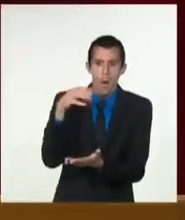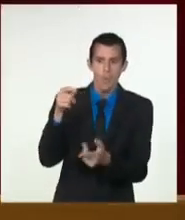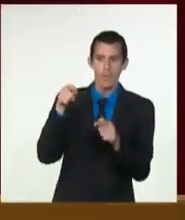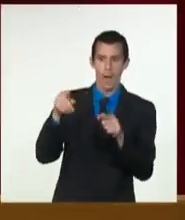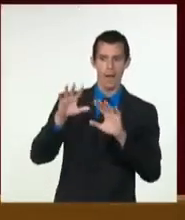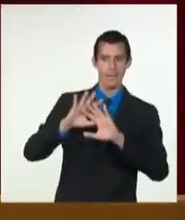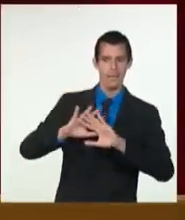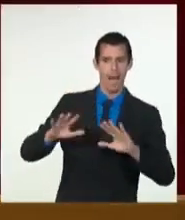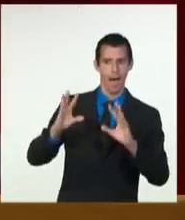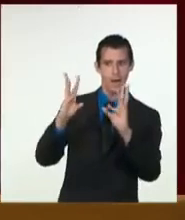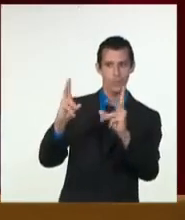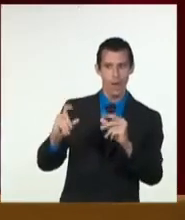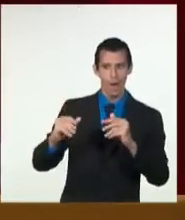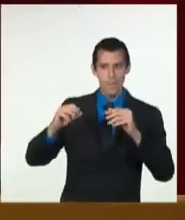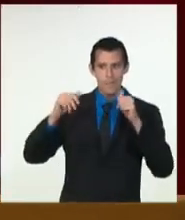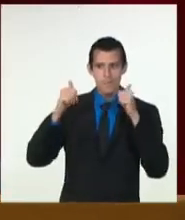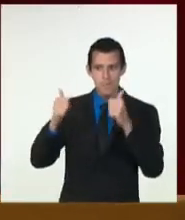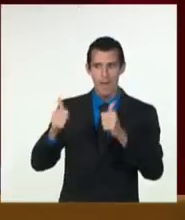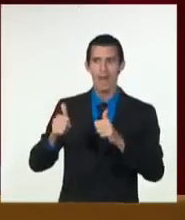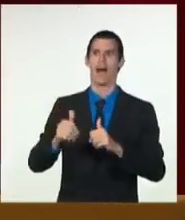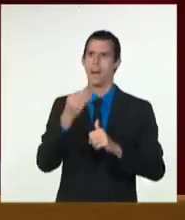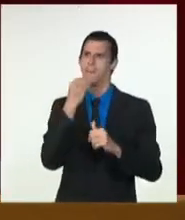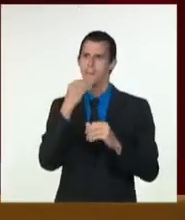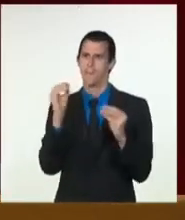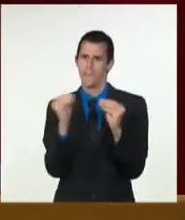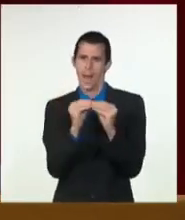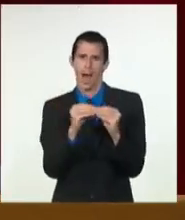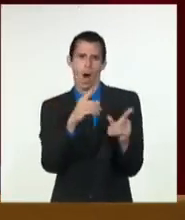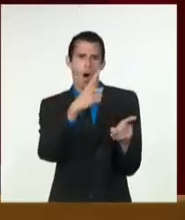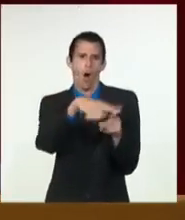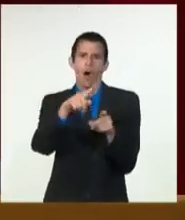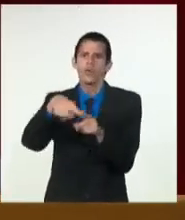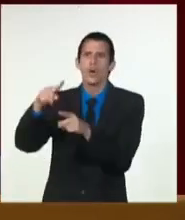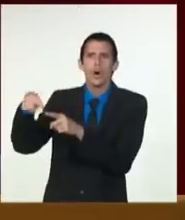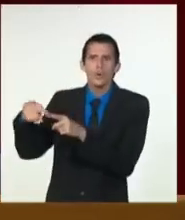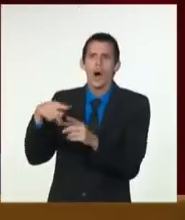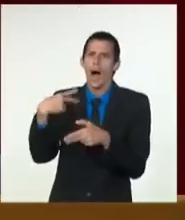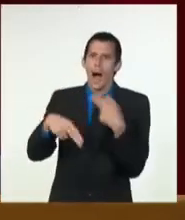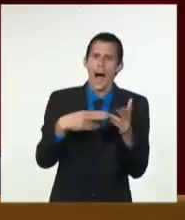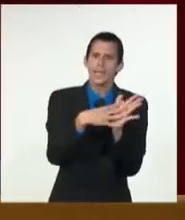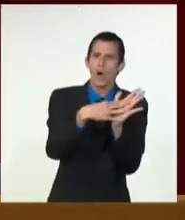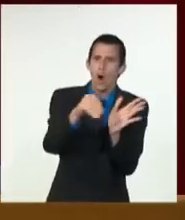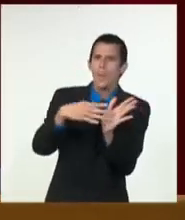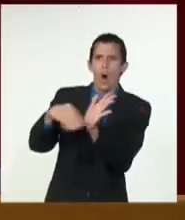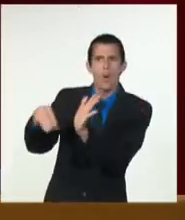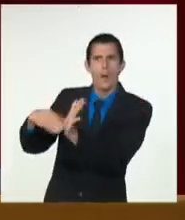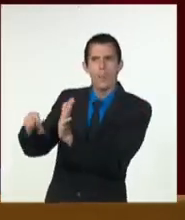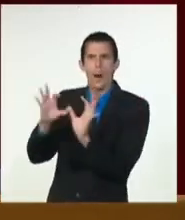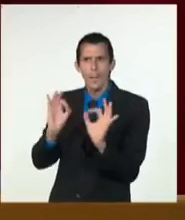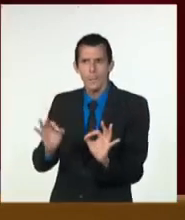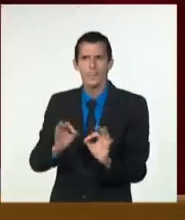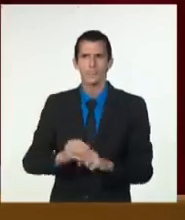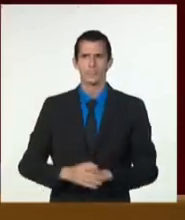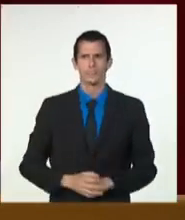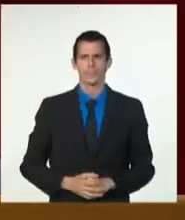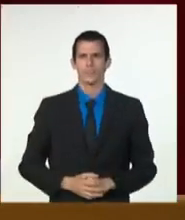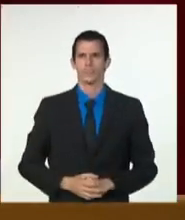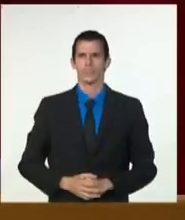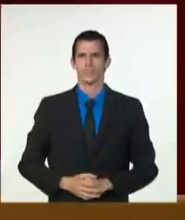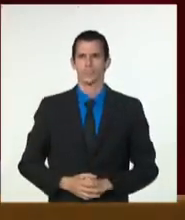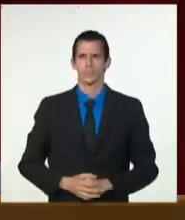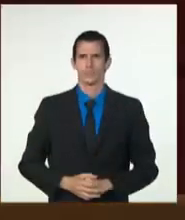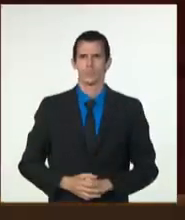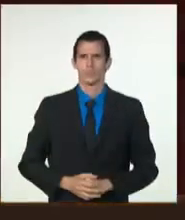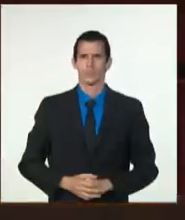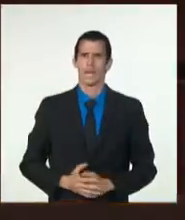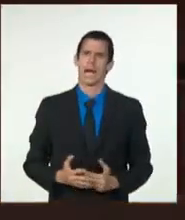Eso no significa que considera agotado todos los debates. Nos queda una extraordinaria reserva de posibilidades en el pueblo.